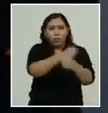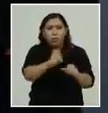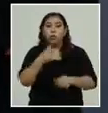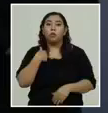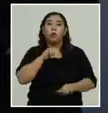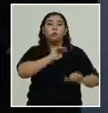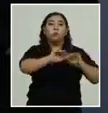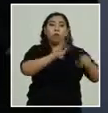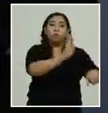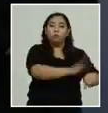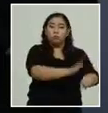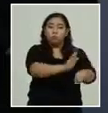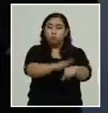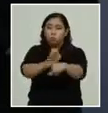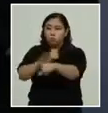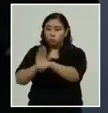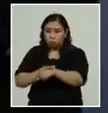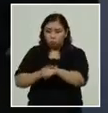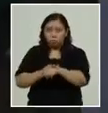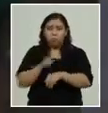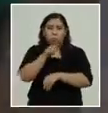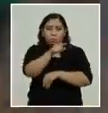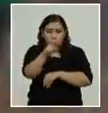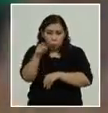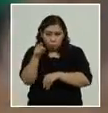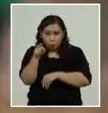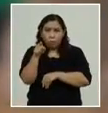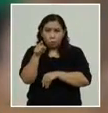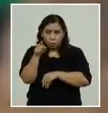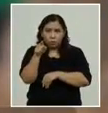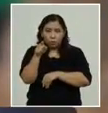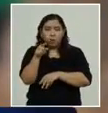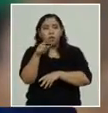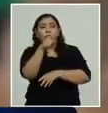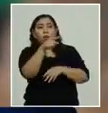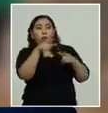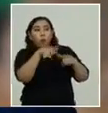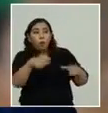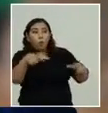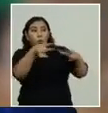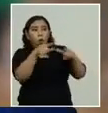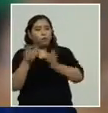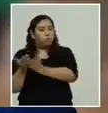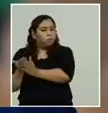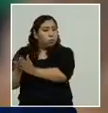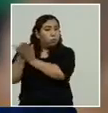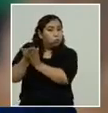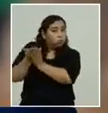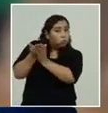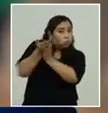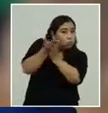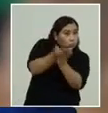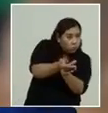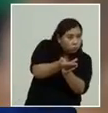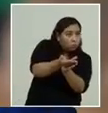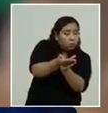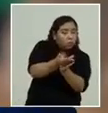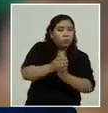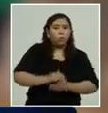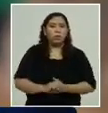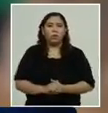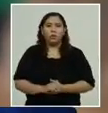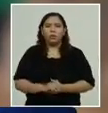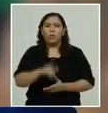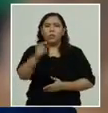pública y donde van las lanchas llegando al lugar de las operaciones, al estar tan saturadas las calles por